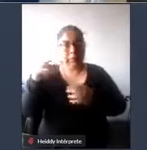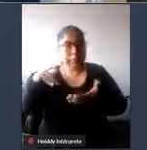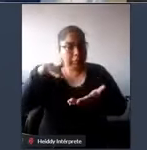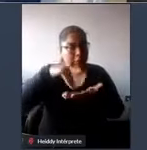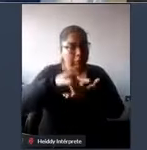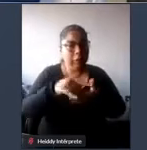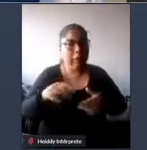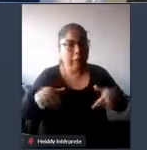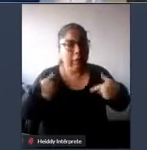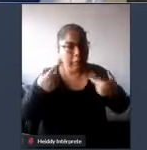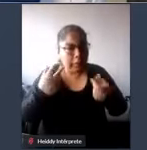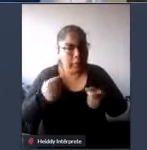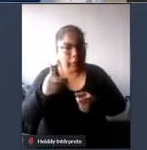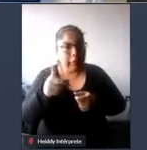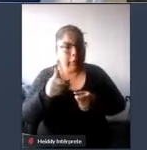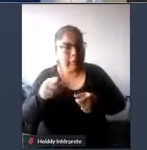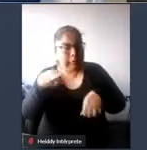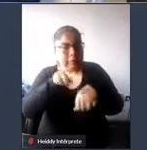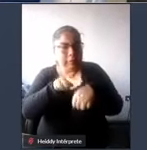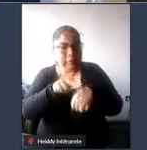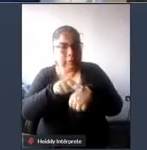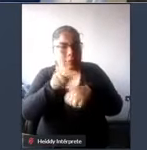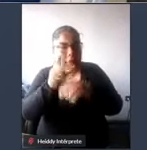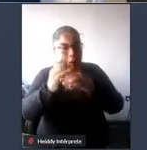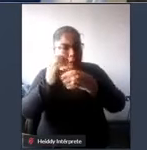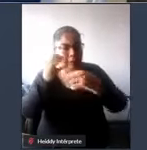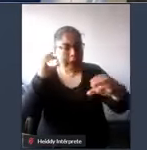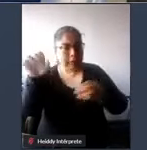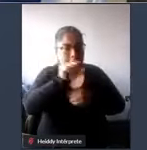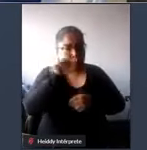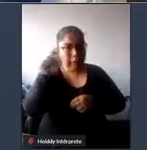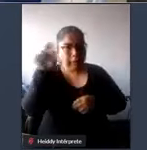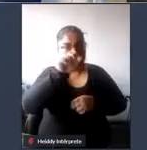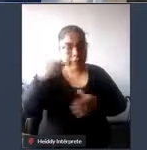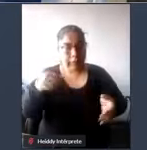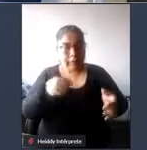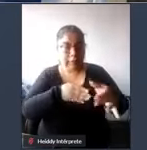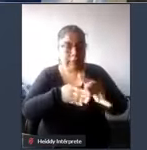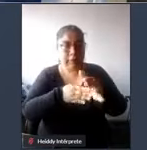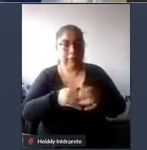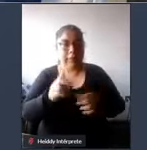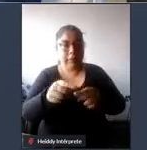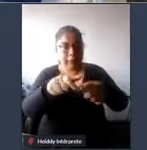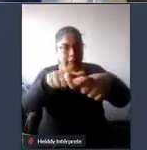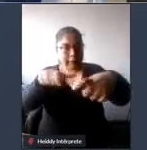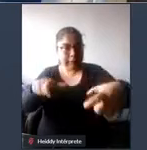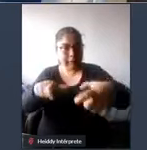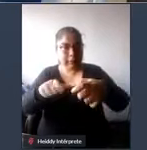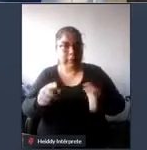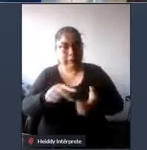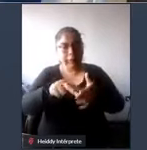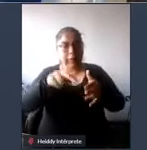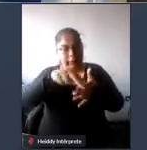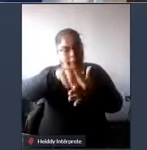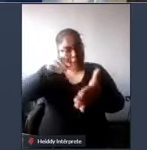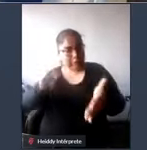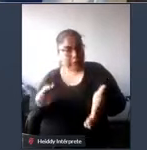considerar la armonización entre el vehículo accesible el espacio urbano de ascenso y descenso